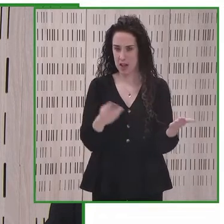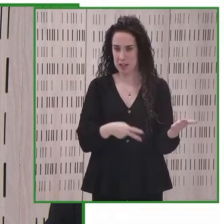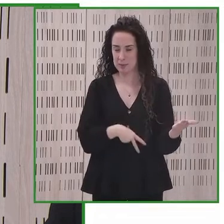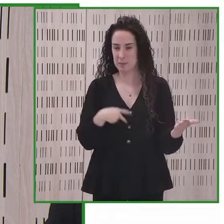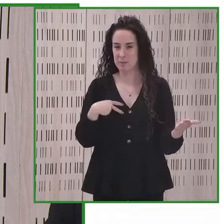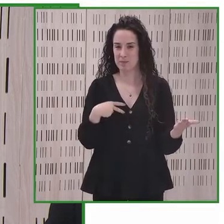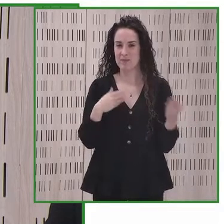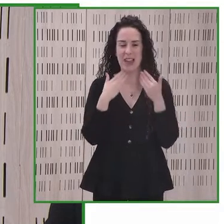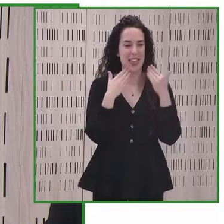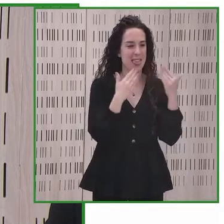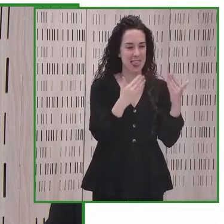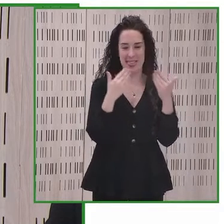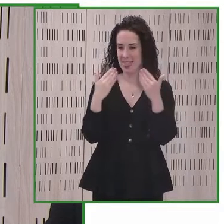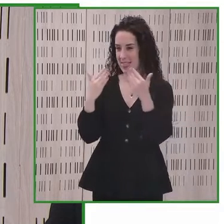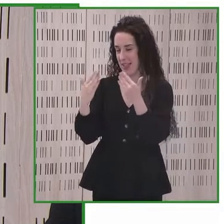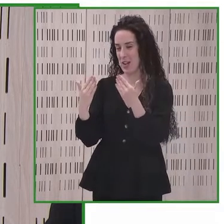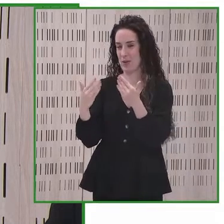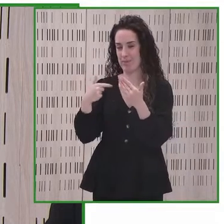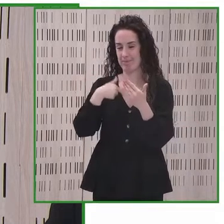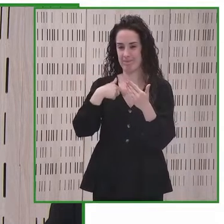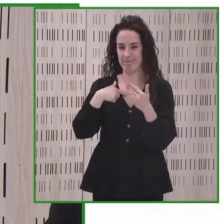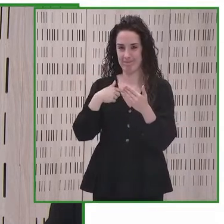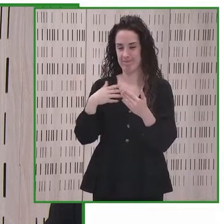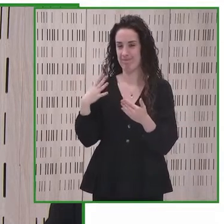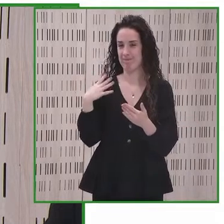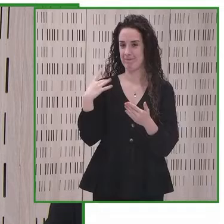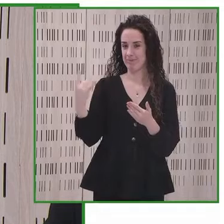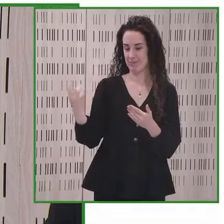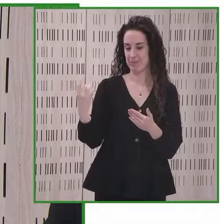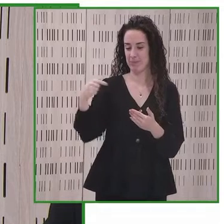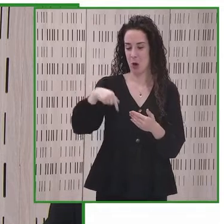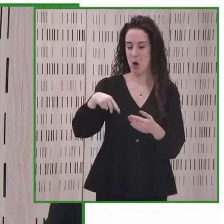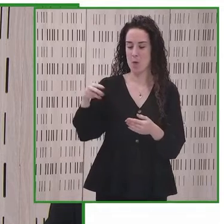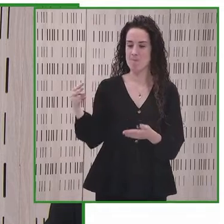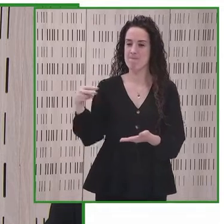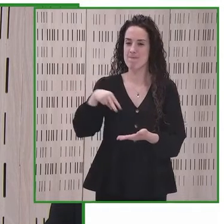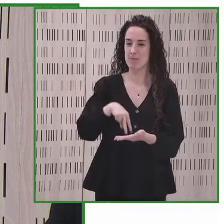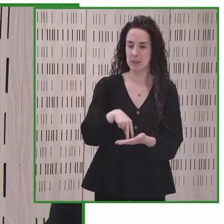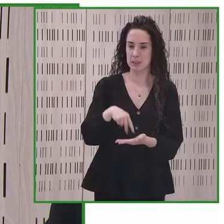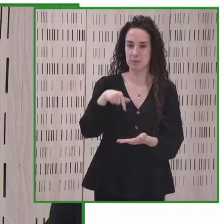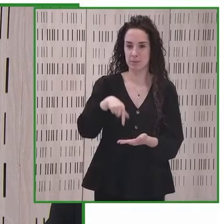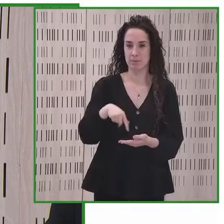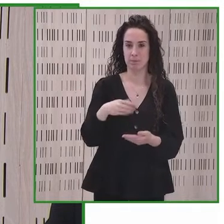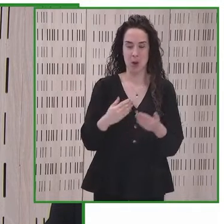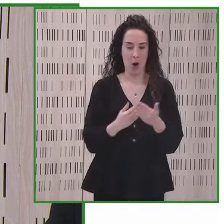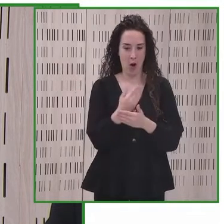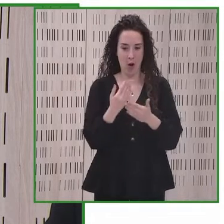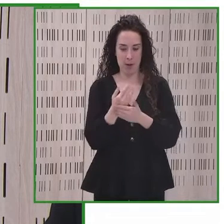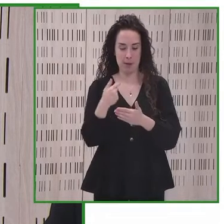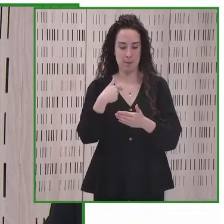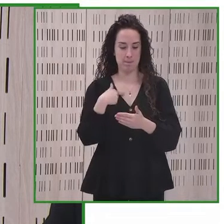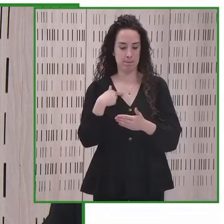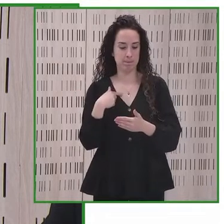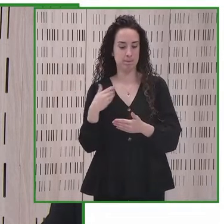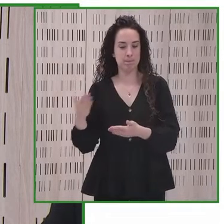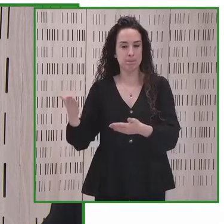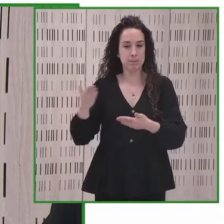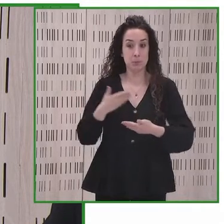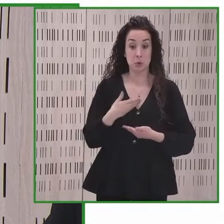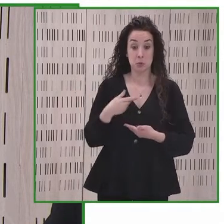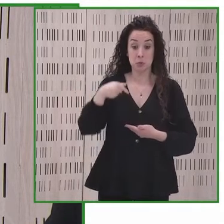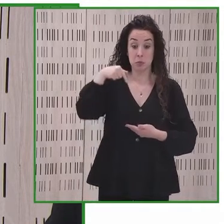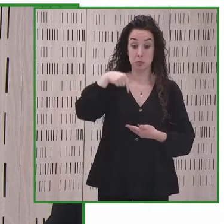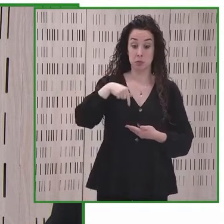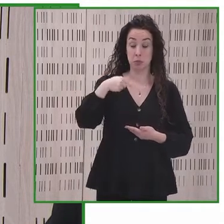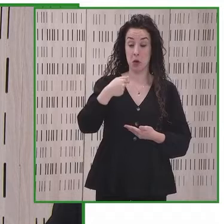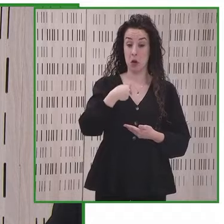Muchísimas gracias por vuestra invitación y por hacerme partícipe de estas jornadas. Yo soy una mujer